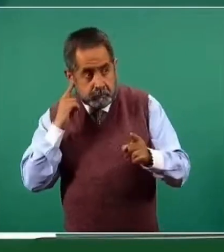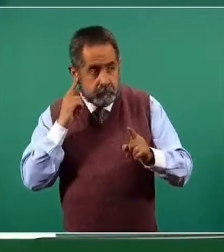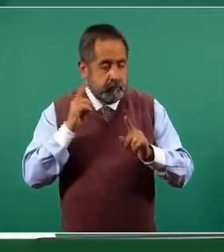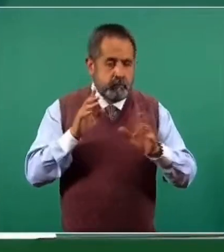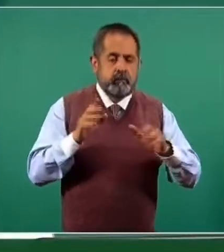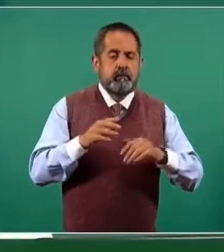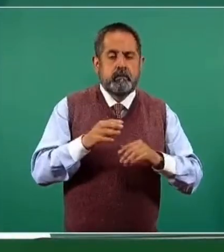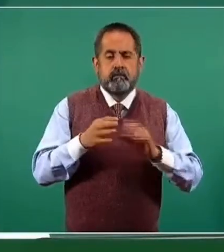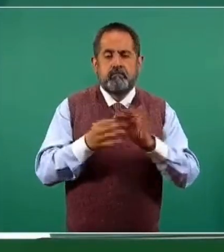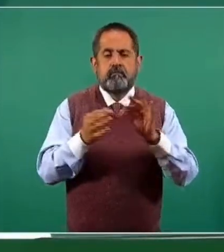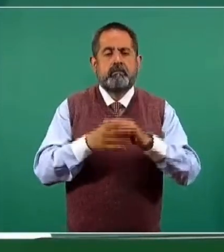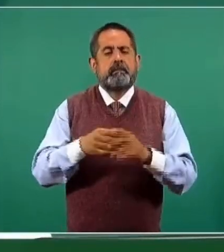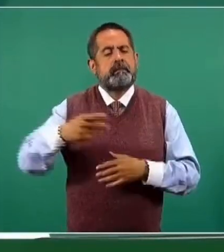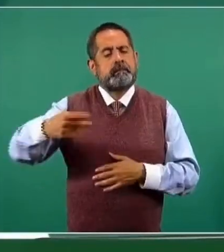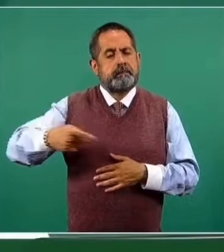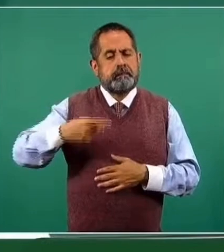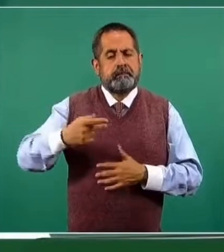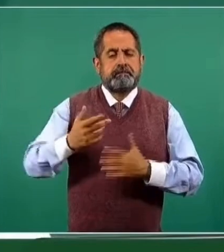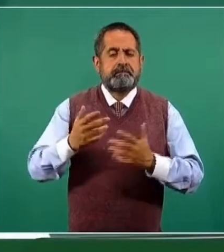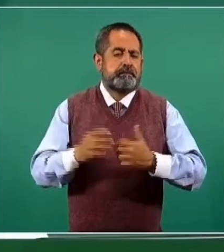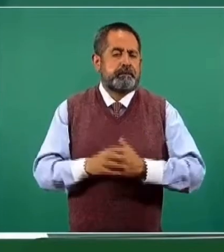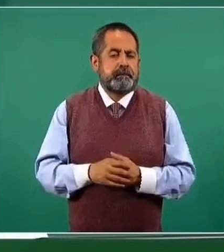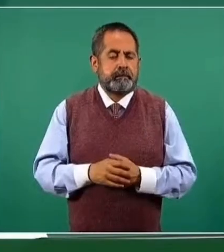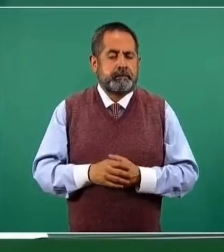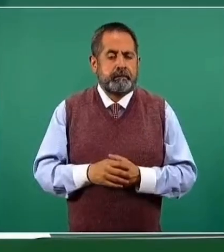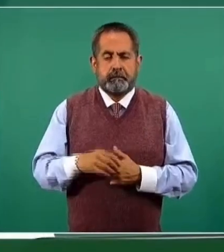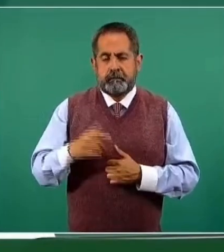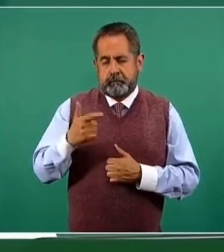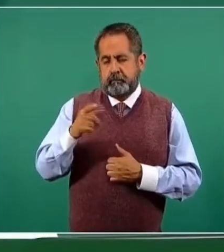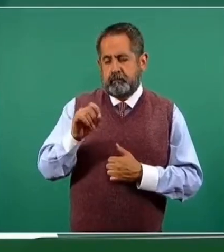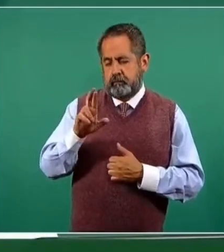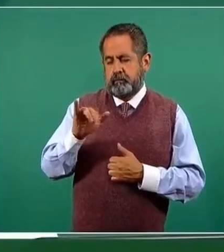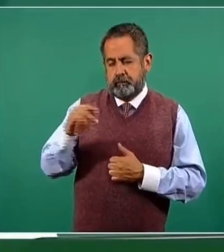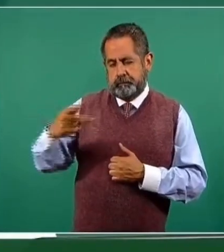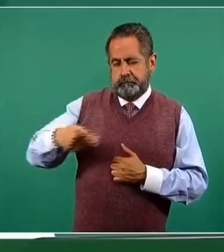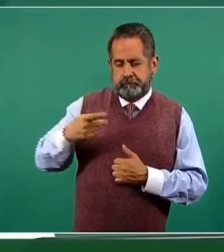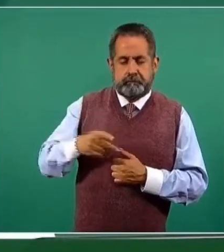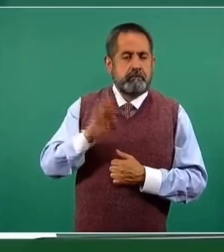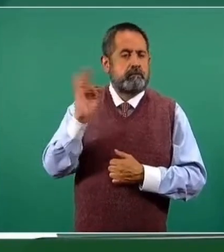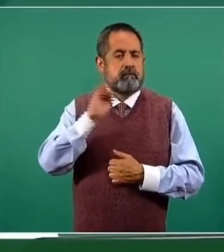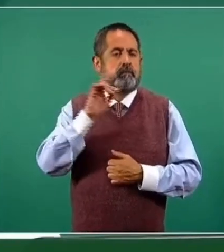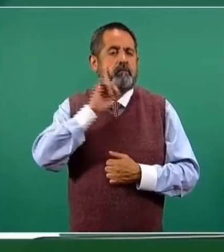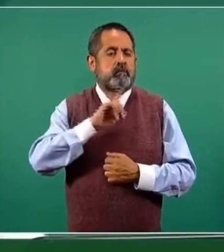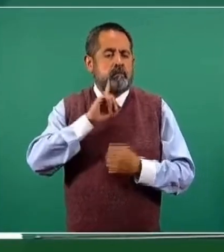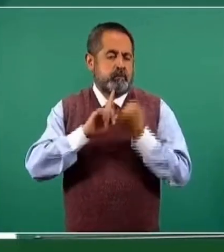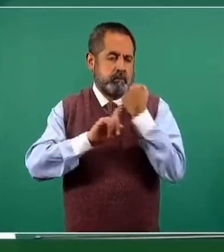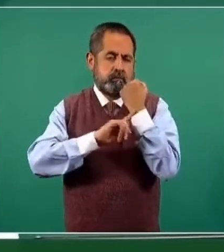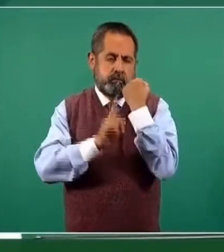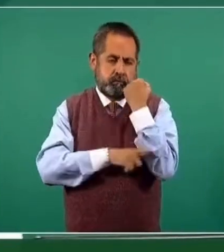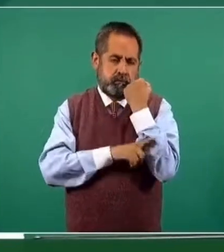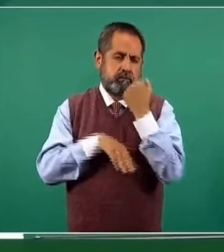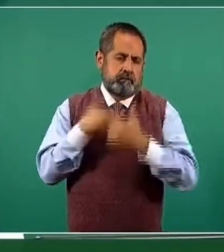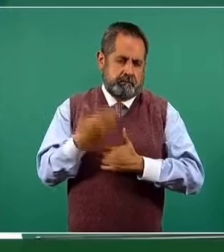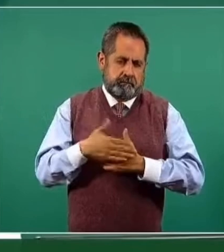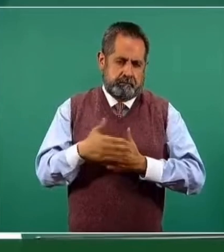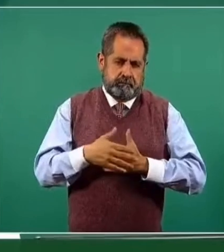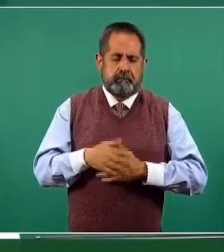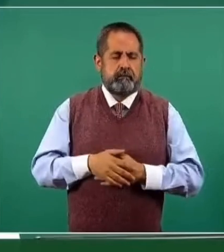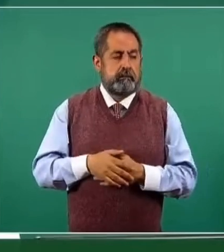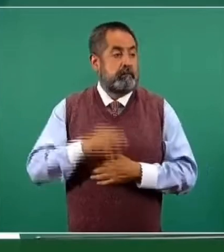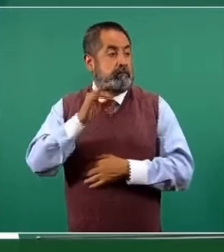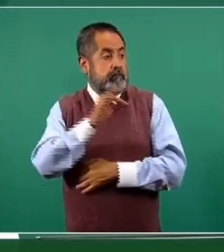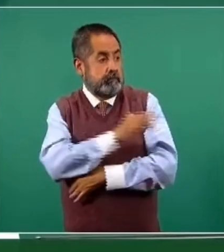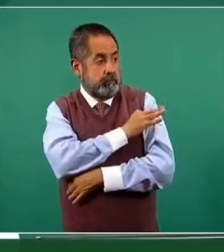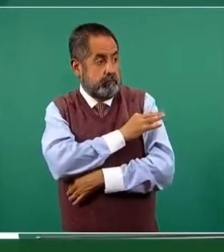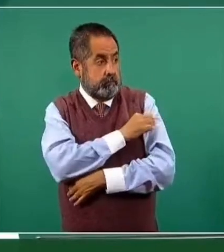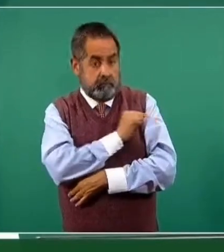hacia el público. Pregunta Gloria Flores, que en caso de que una mujer embarazada reciba la vacuna, si existe